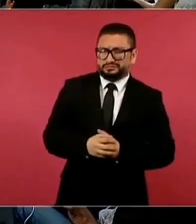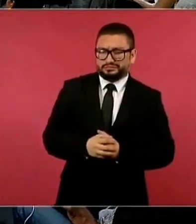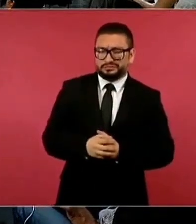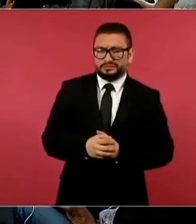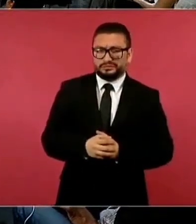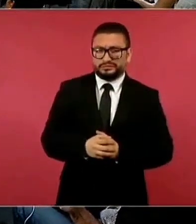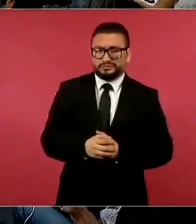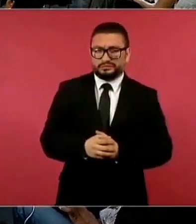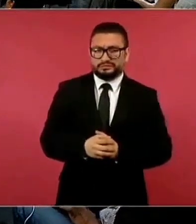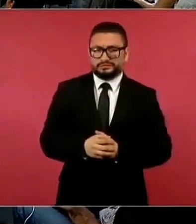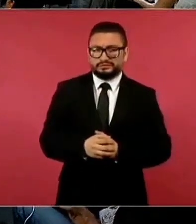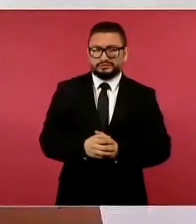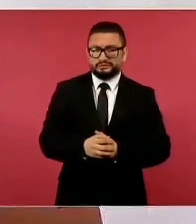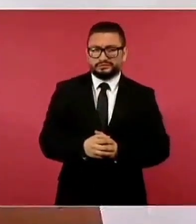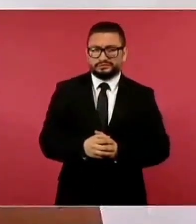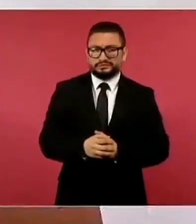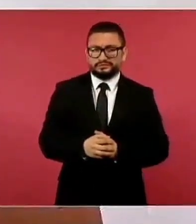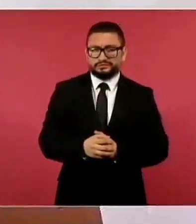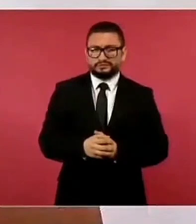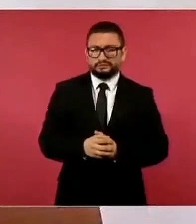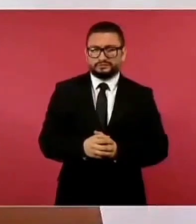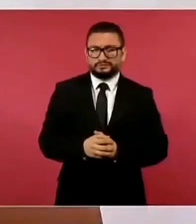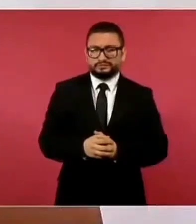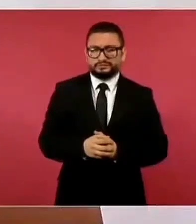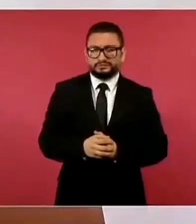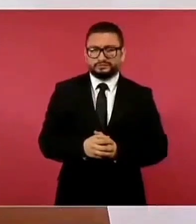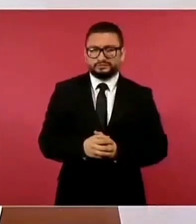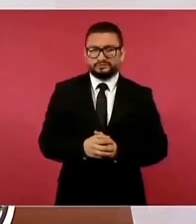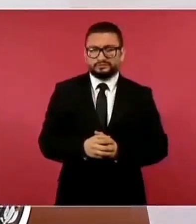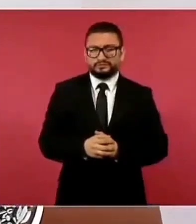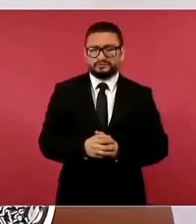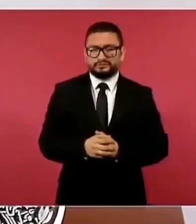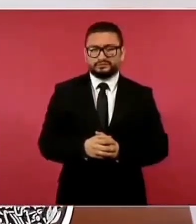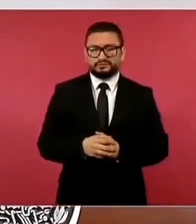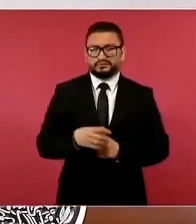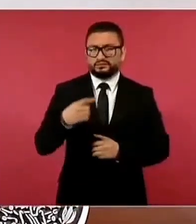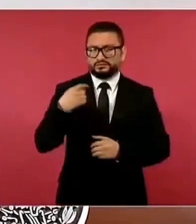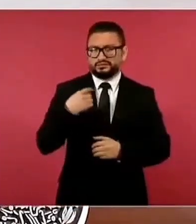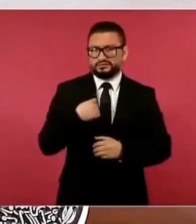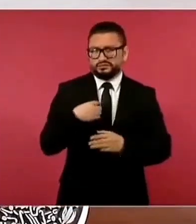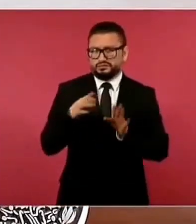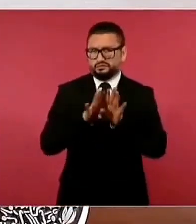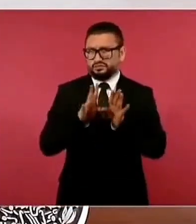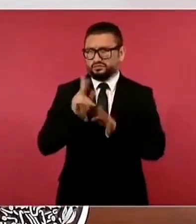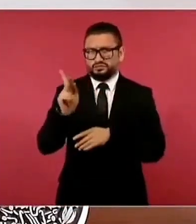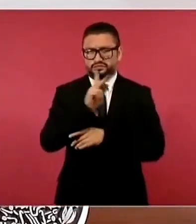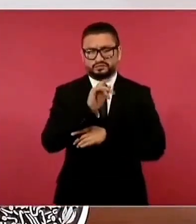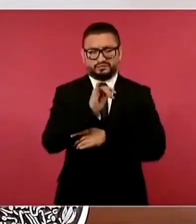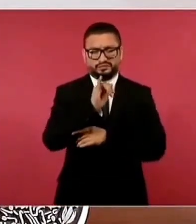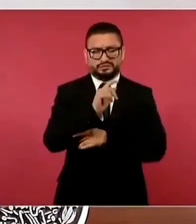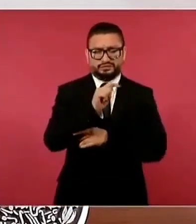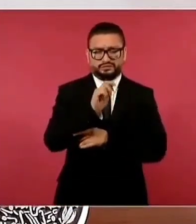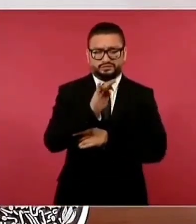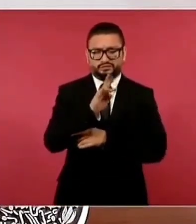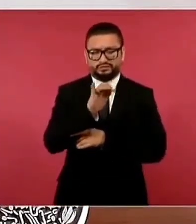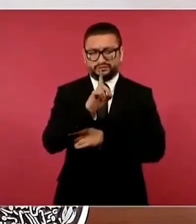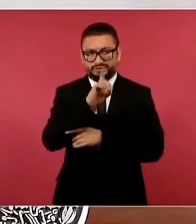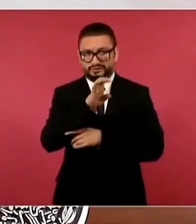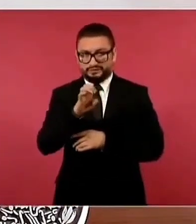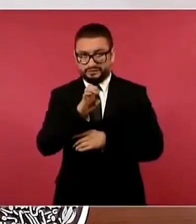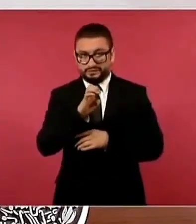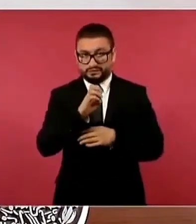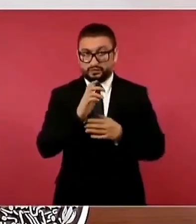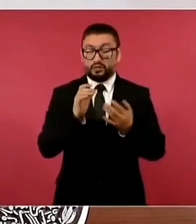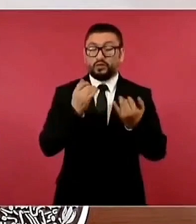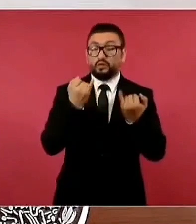Iturbide? ¿En qué me parezco a Santana?